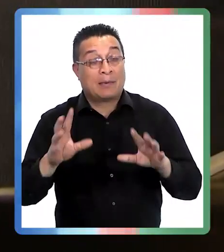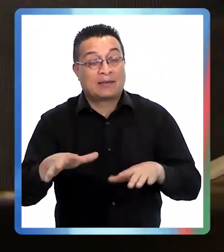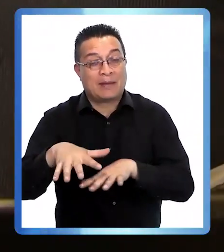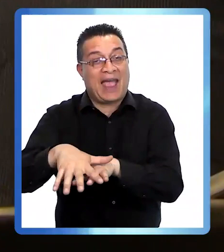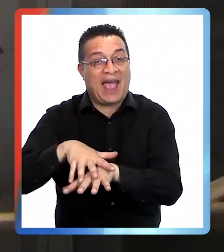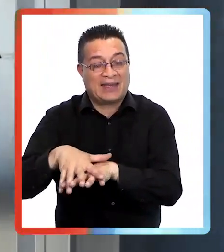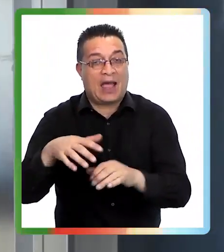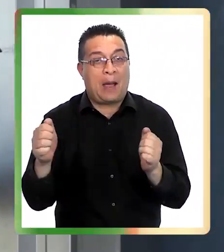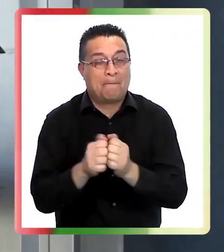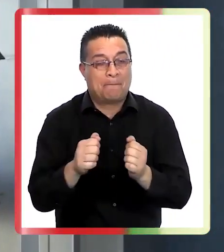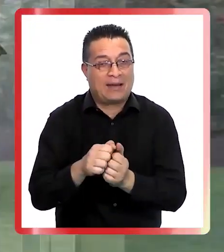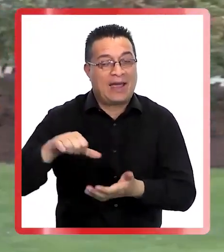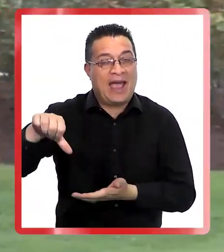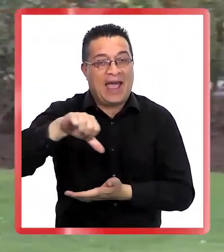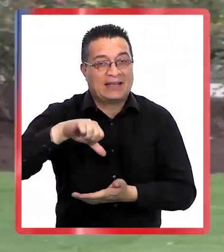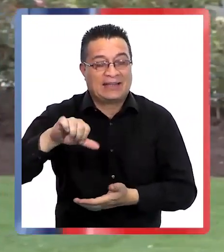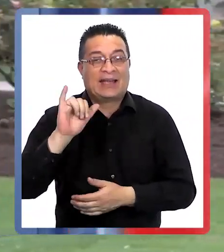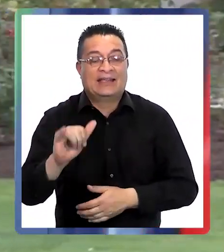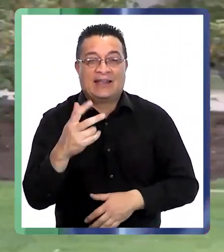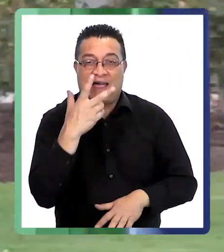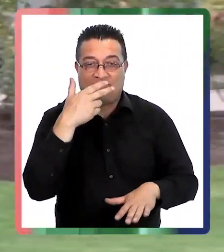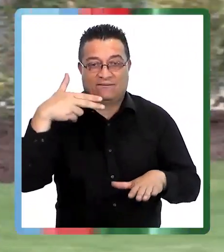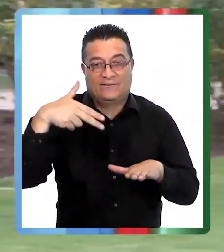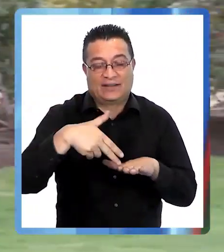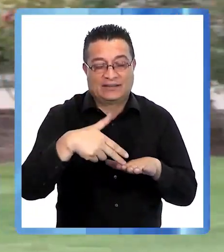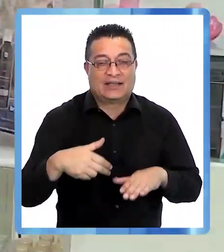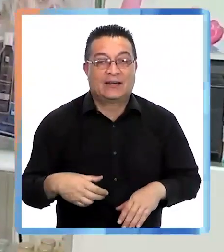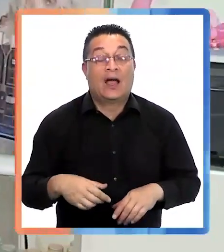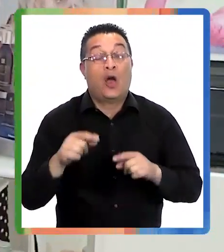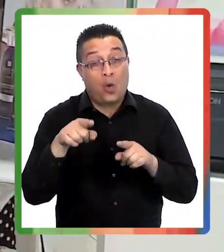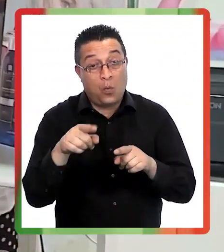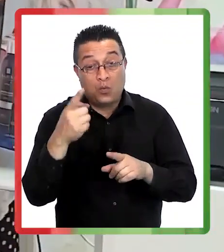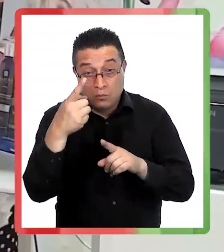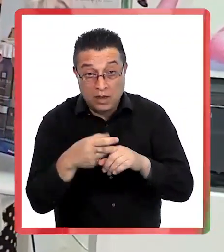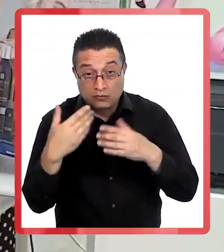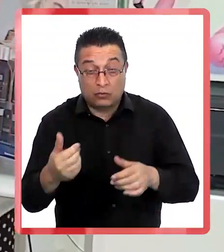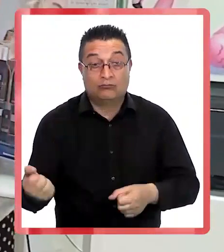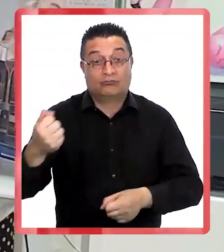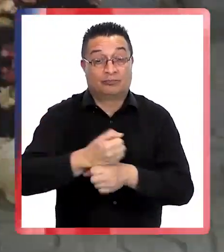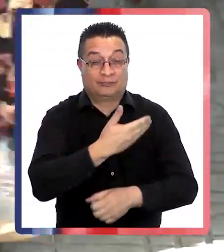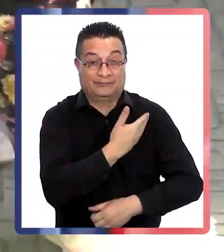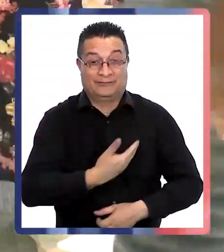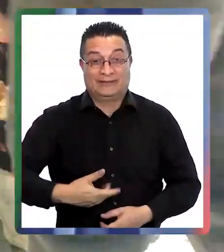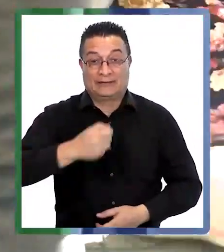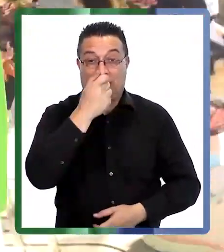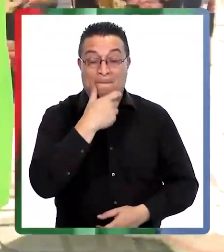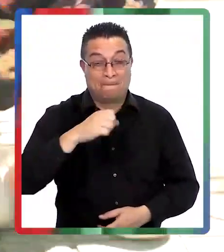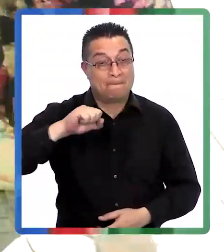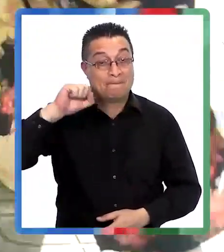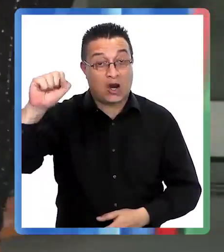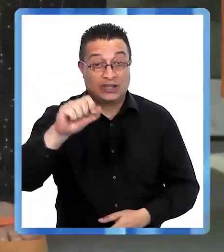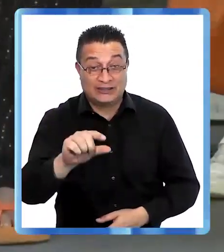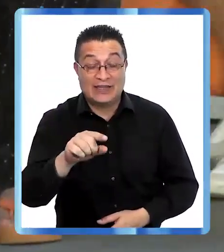el aceite y los combustibles. A poco menos de un mes de su llegada a la moneda, el gobierno del presidente Gabriel Boric anunció el